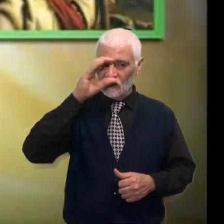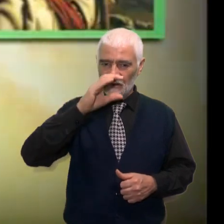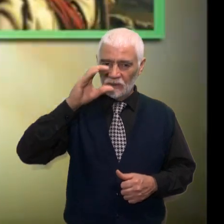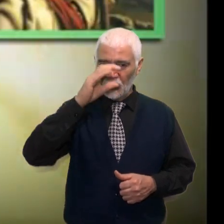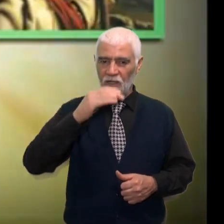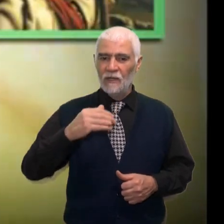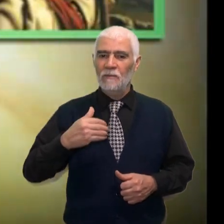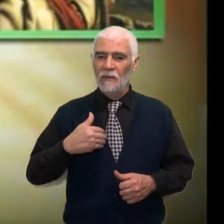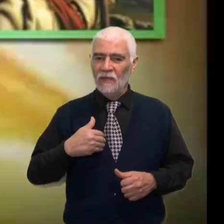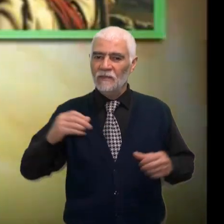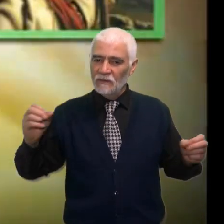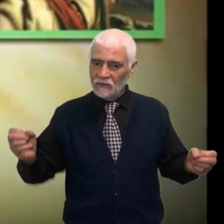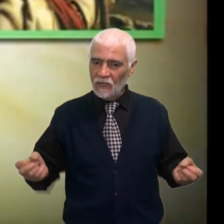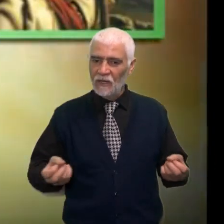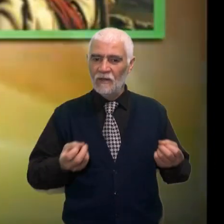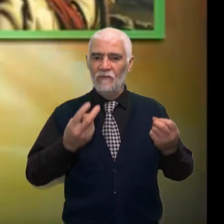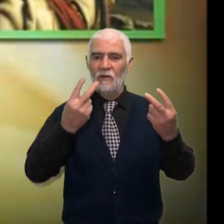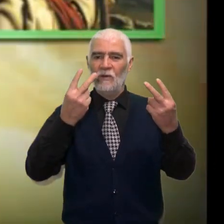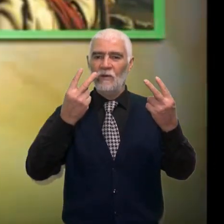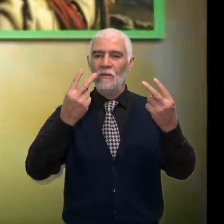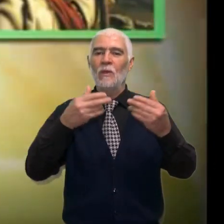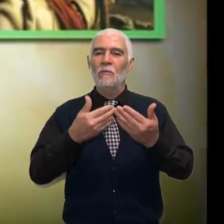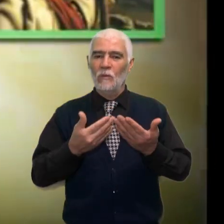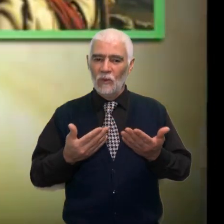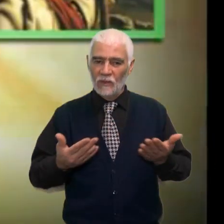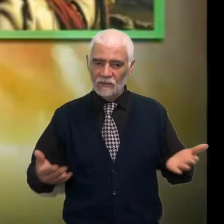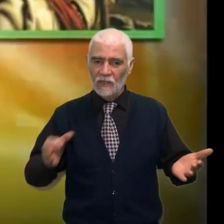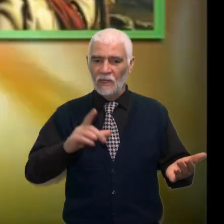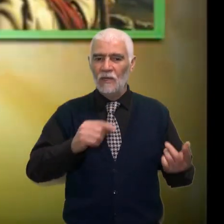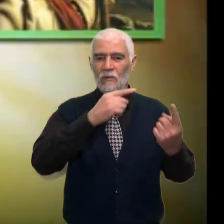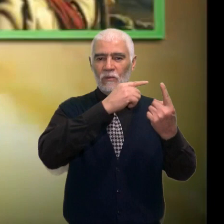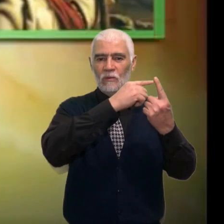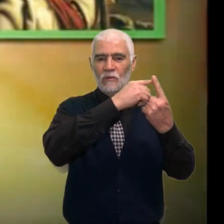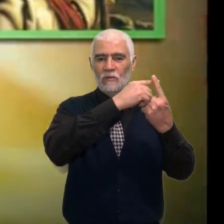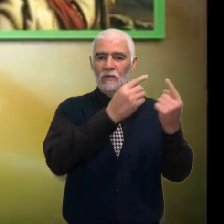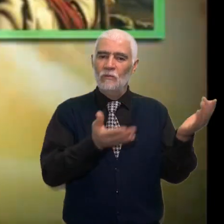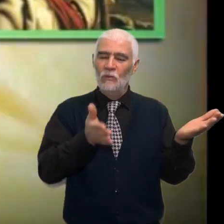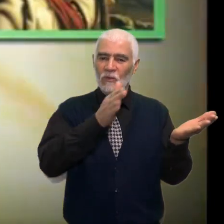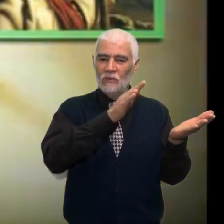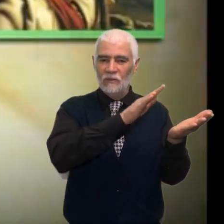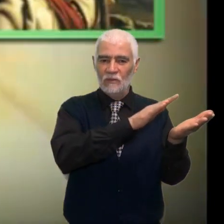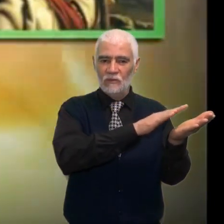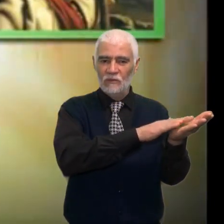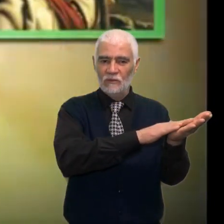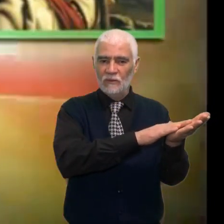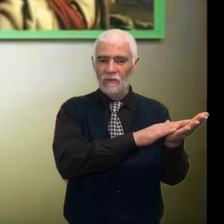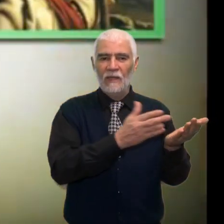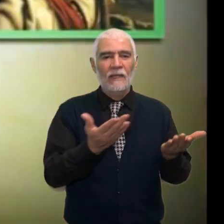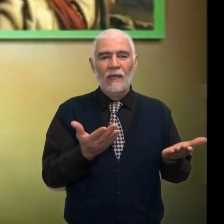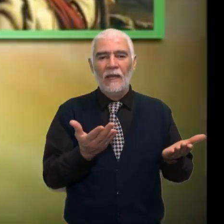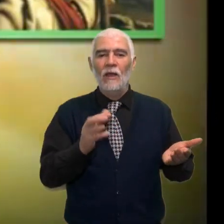busca, me salva Pues en la cruz murió